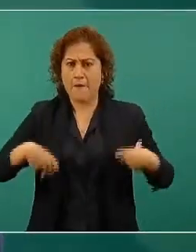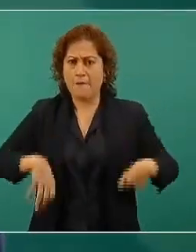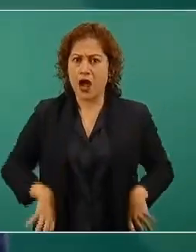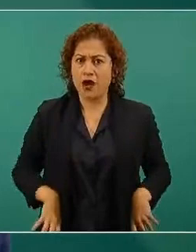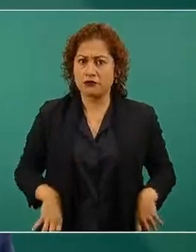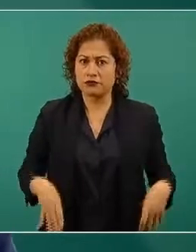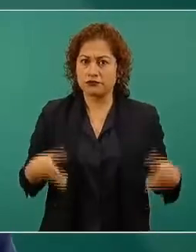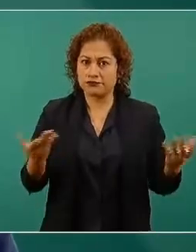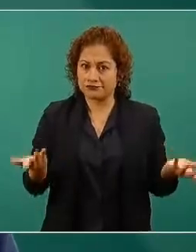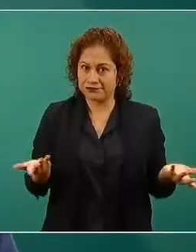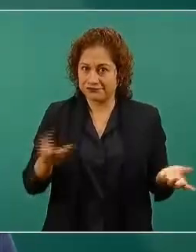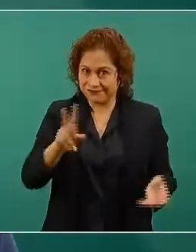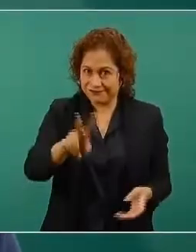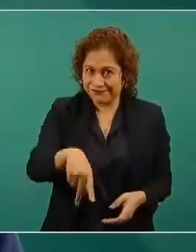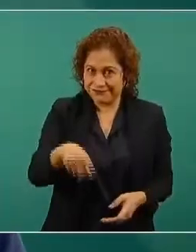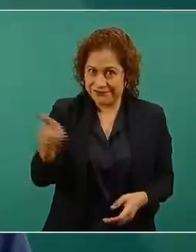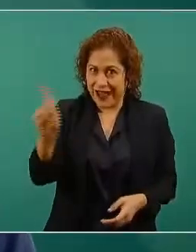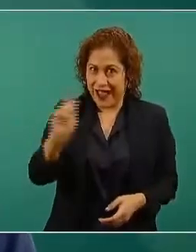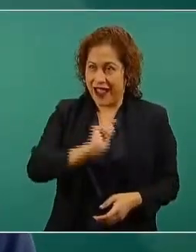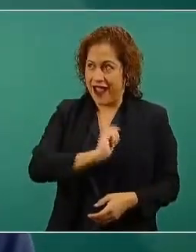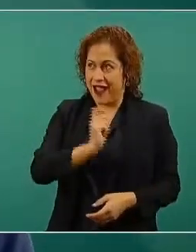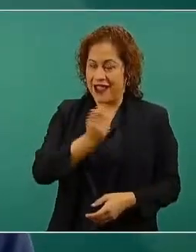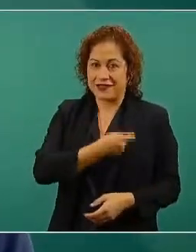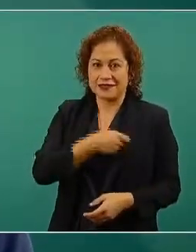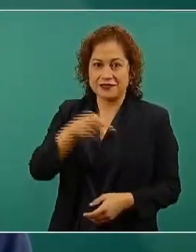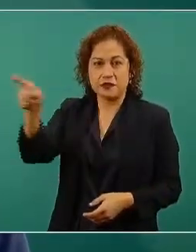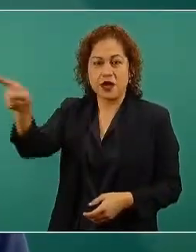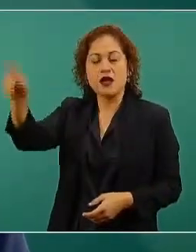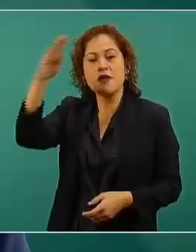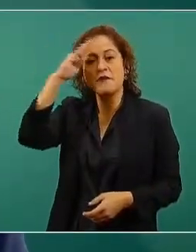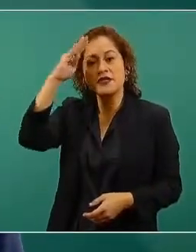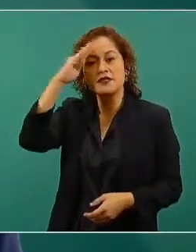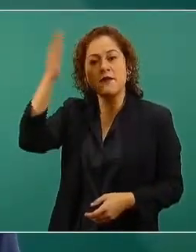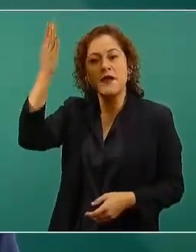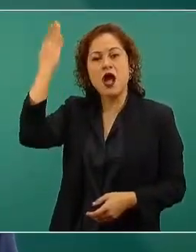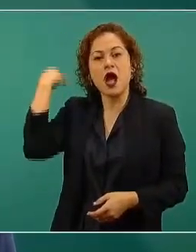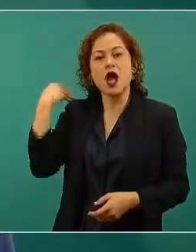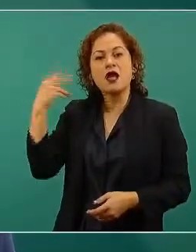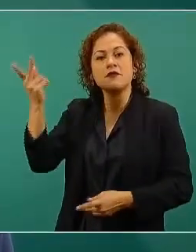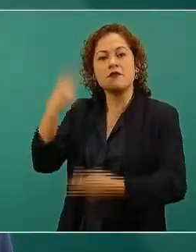veían a México como antes, como tierra de conquista.